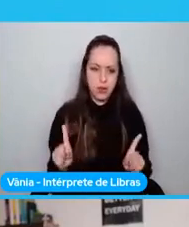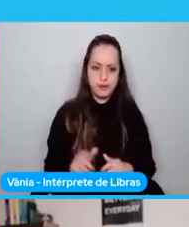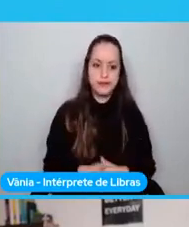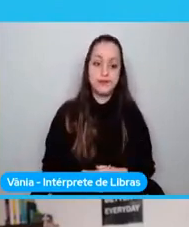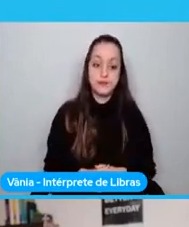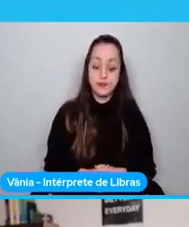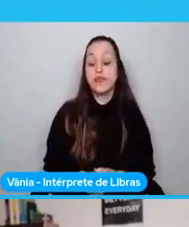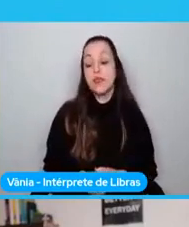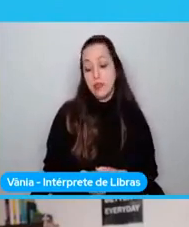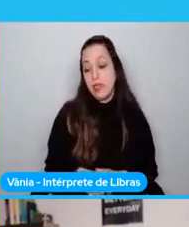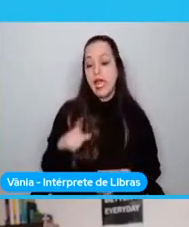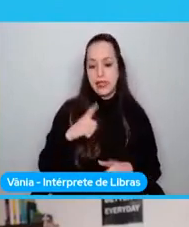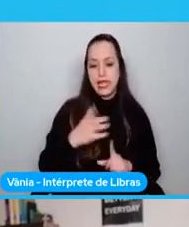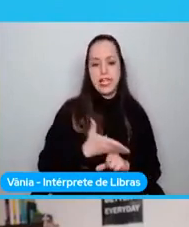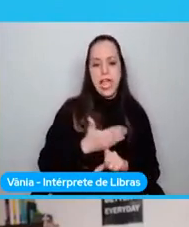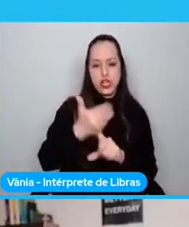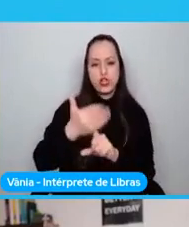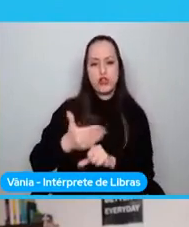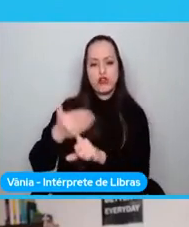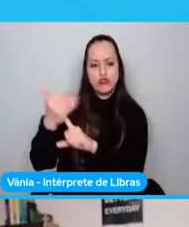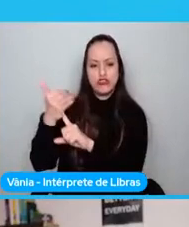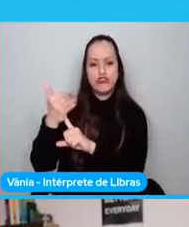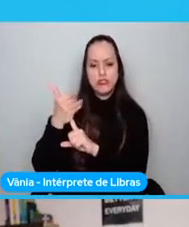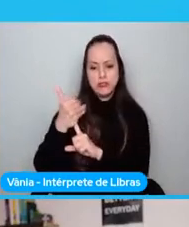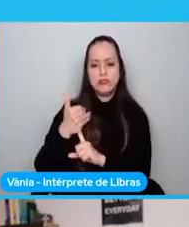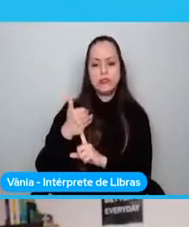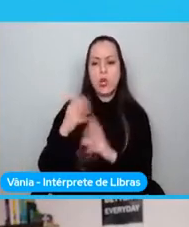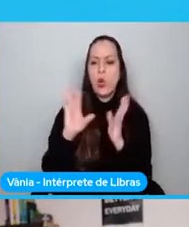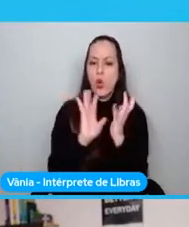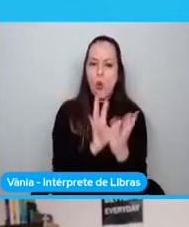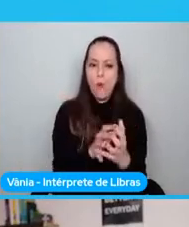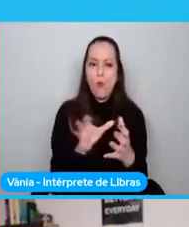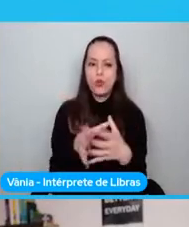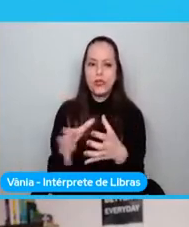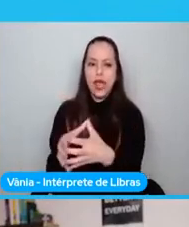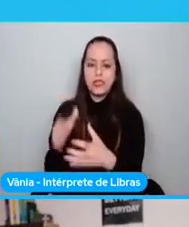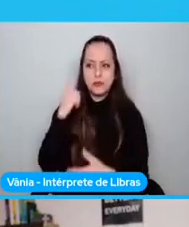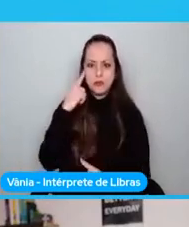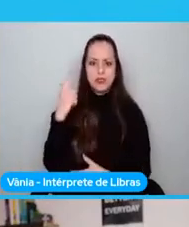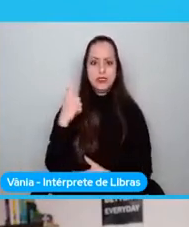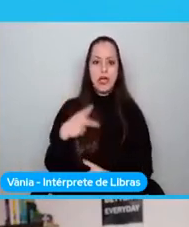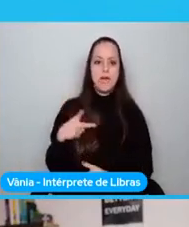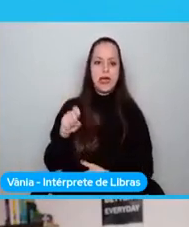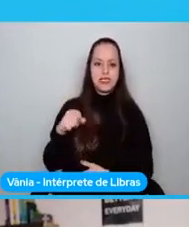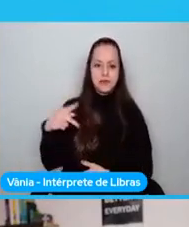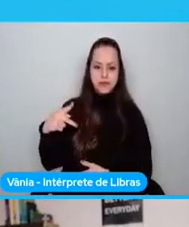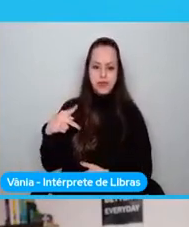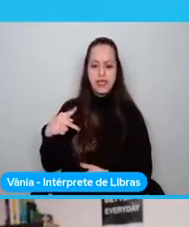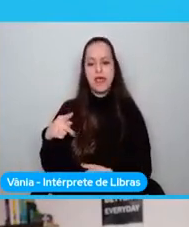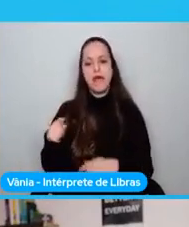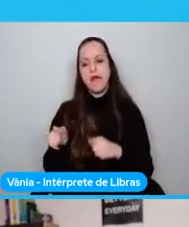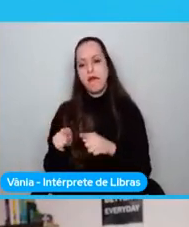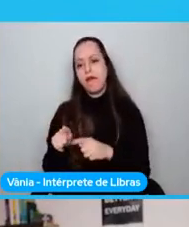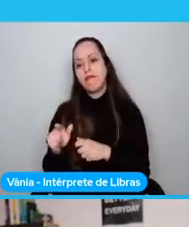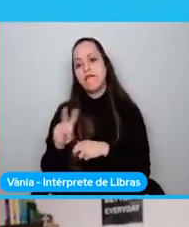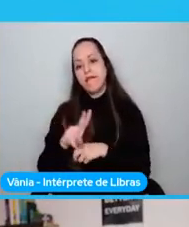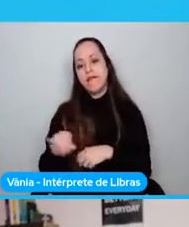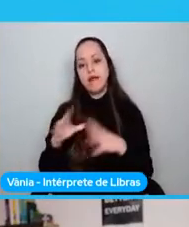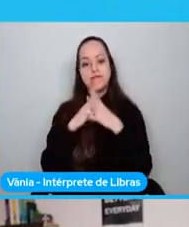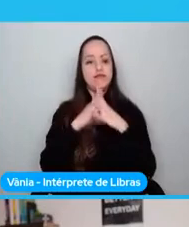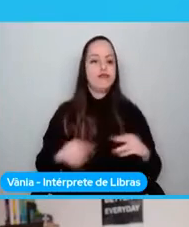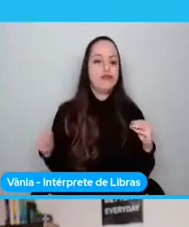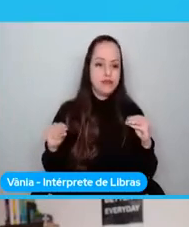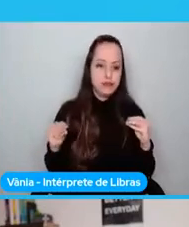Muchas tecnologías dijeron, muchas comunidades pensaron que PHP iba a poder desaparecer,